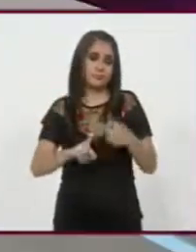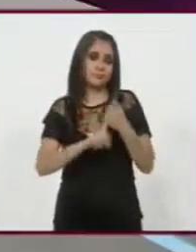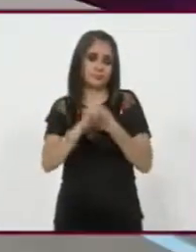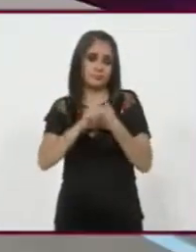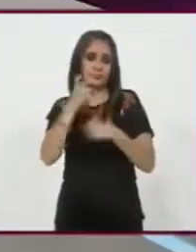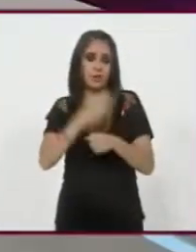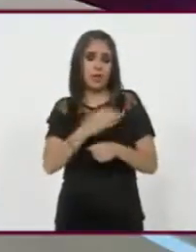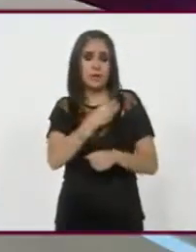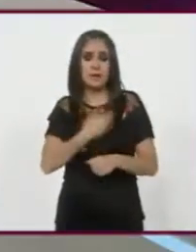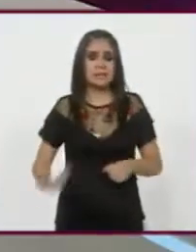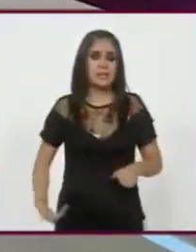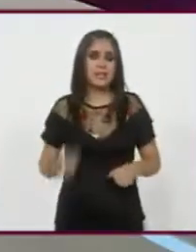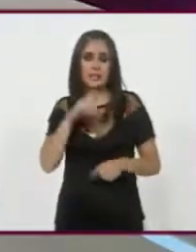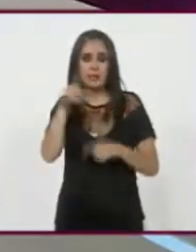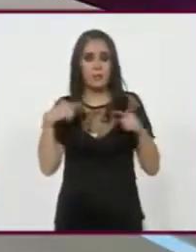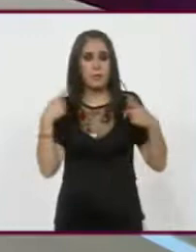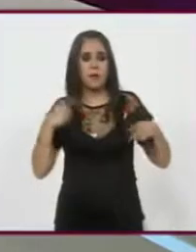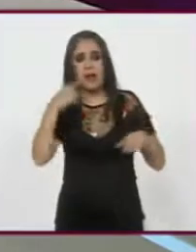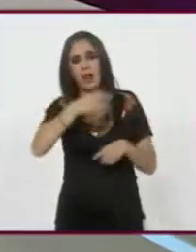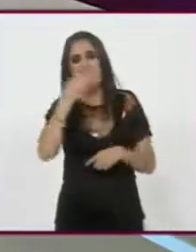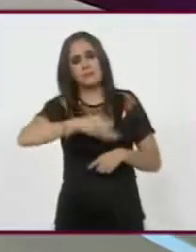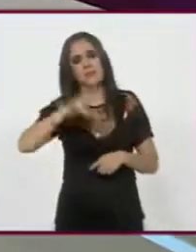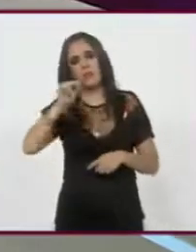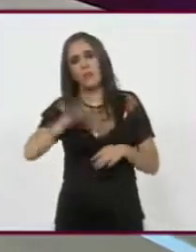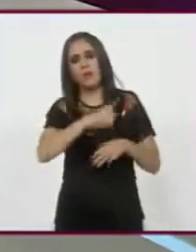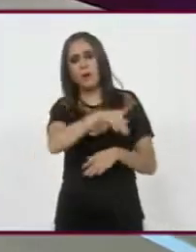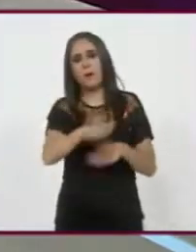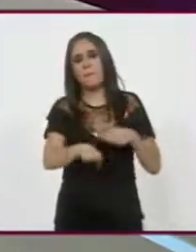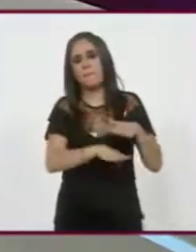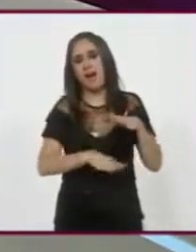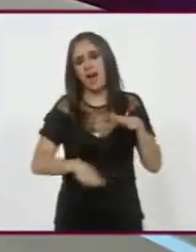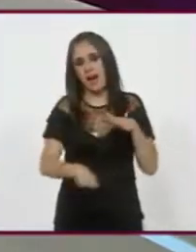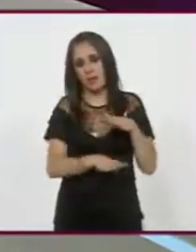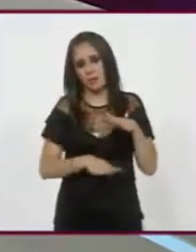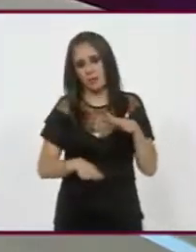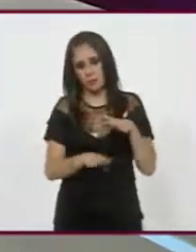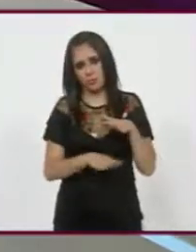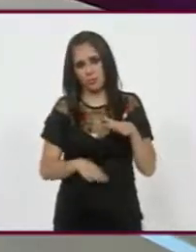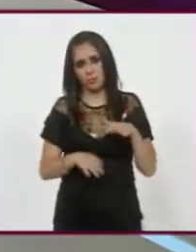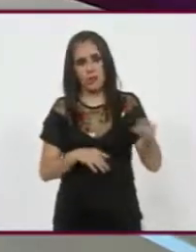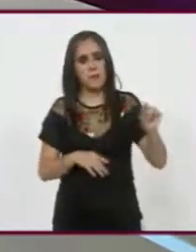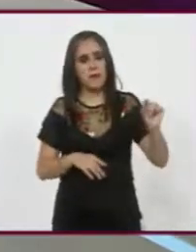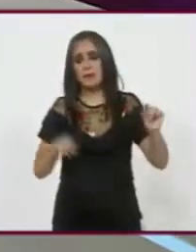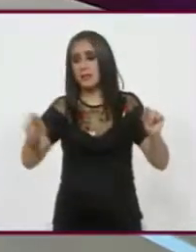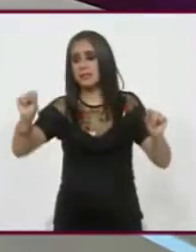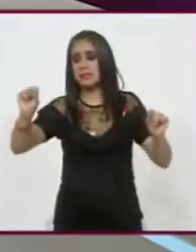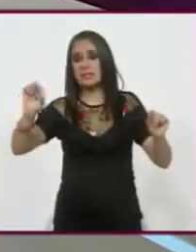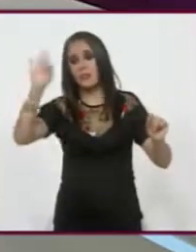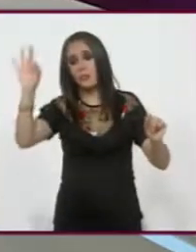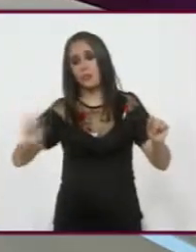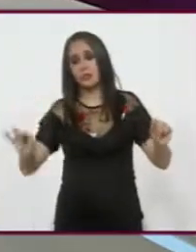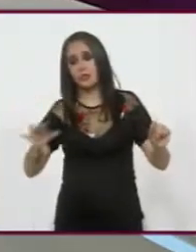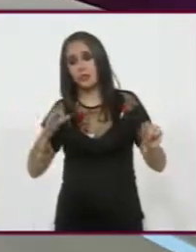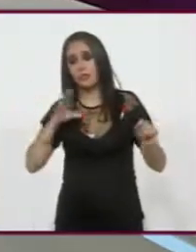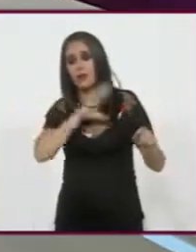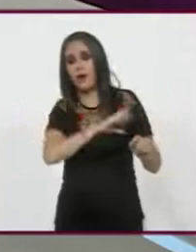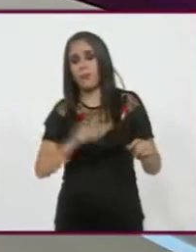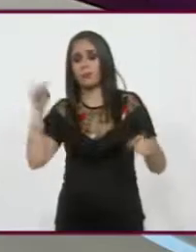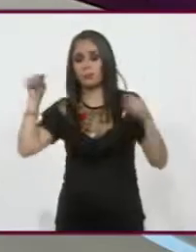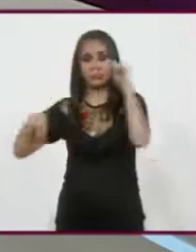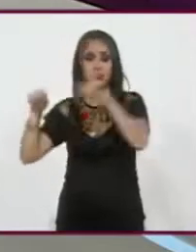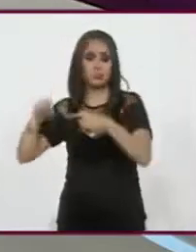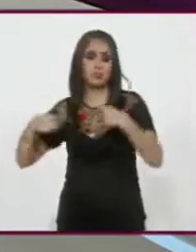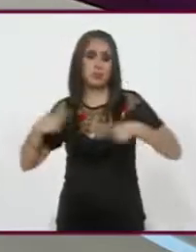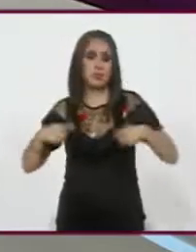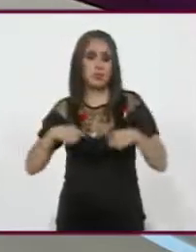nuestro actual presidente porque está en 20 es bajo. Sí, o sea, va a haber a uno que anda en 20 y otro que anda en 60. Exactamente. En relación a su población. Y él